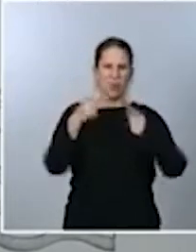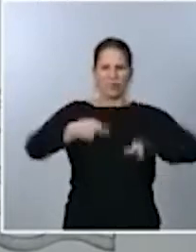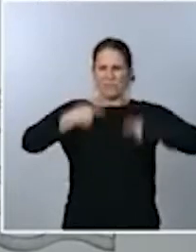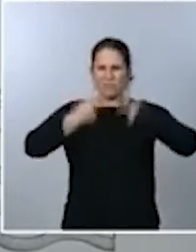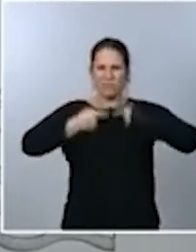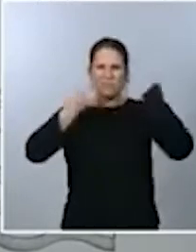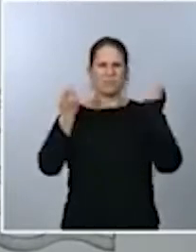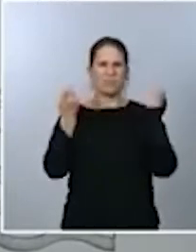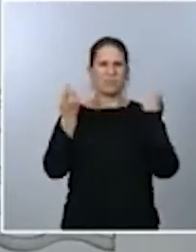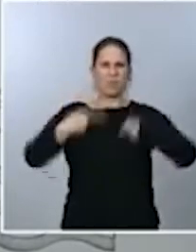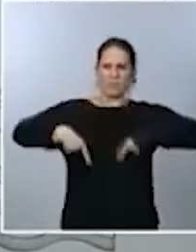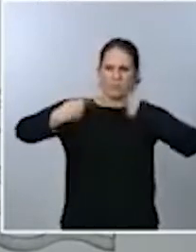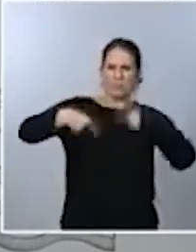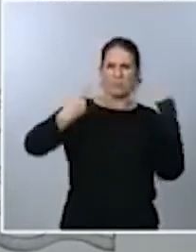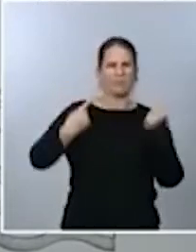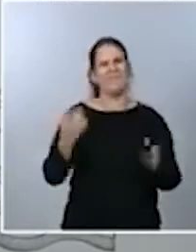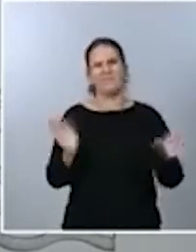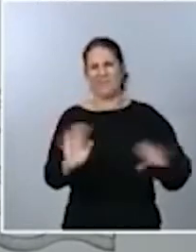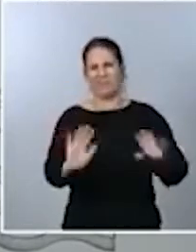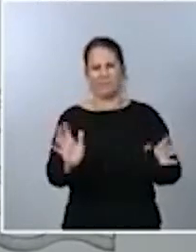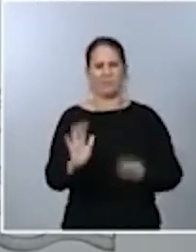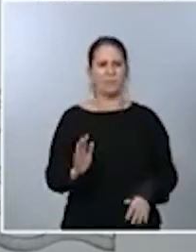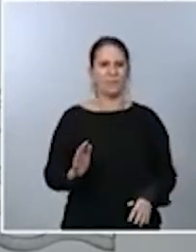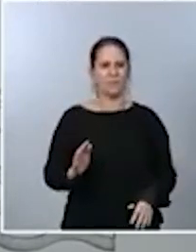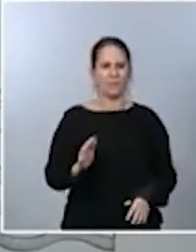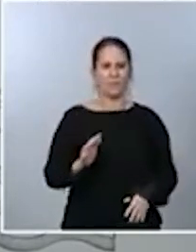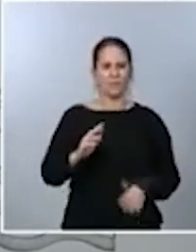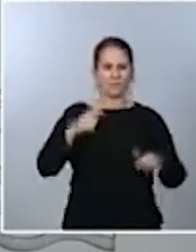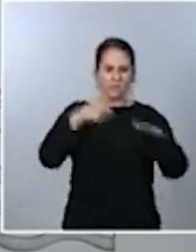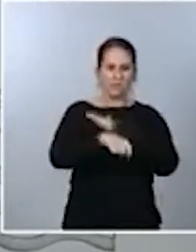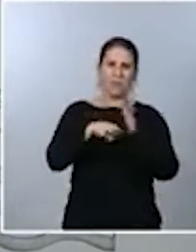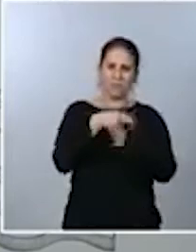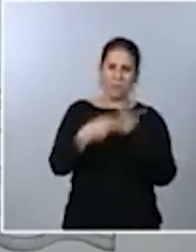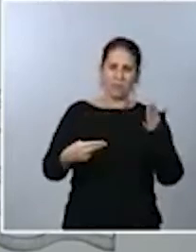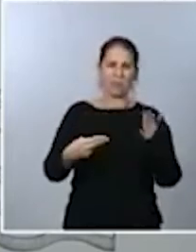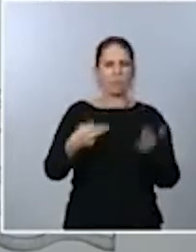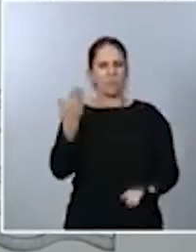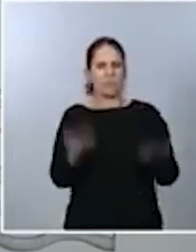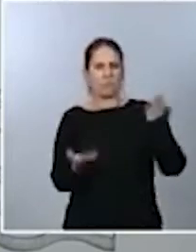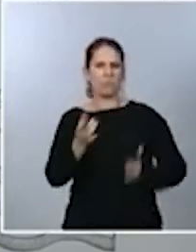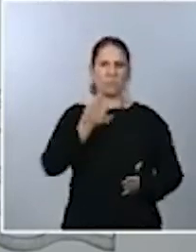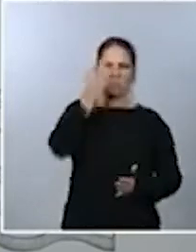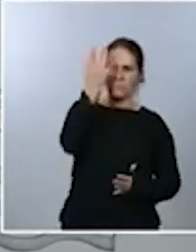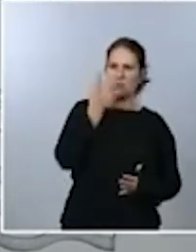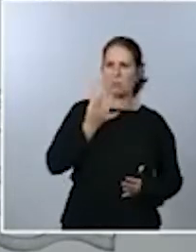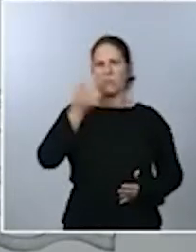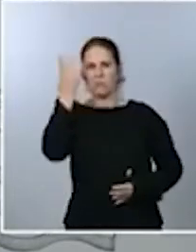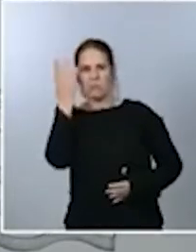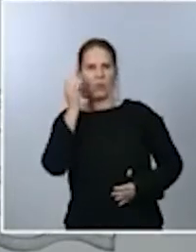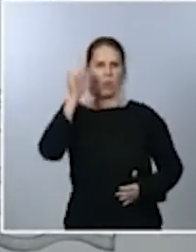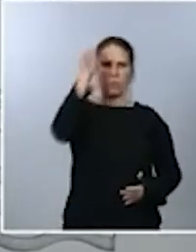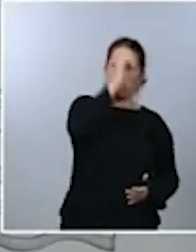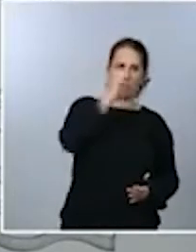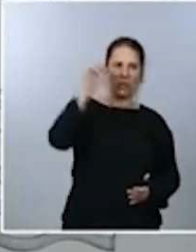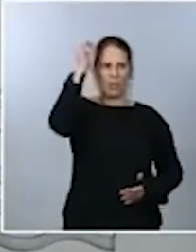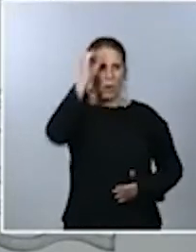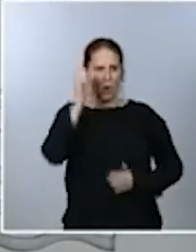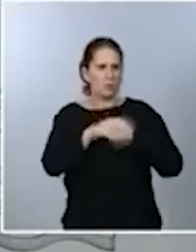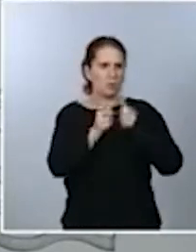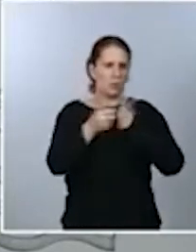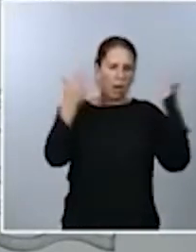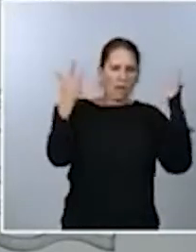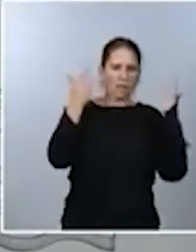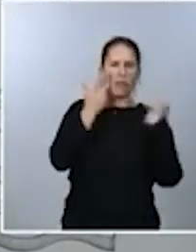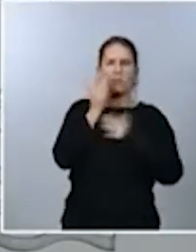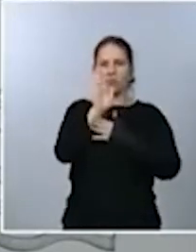realmente esta moción de censura permita contrastar ideas, contrastar opiniones desde la democracia y desde el planteamiento pausado que,